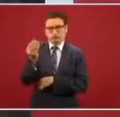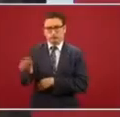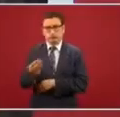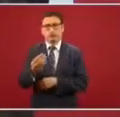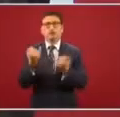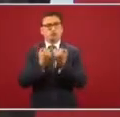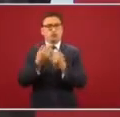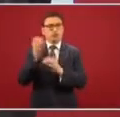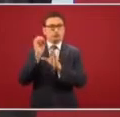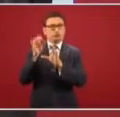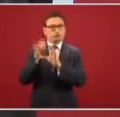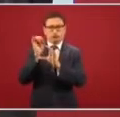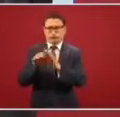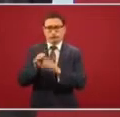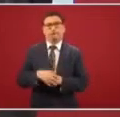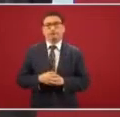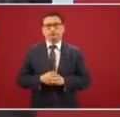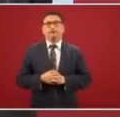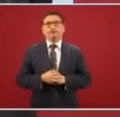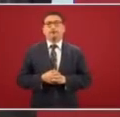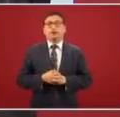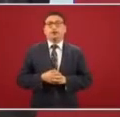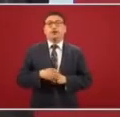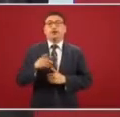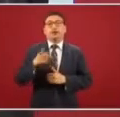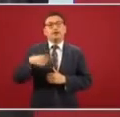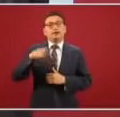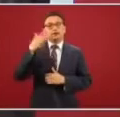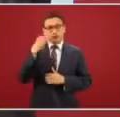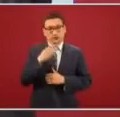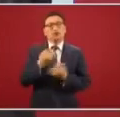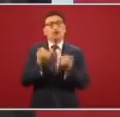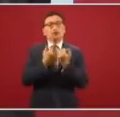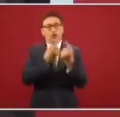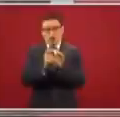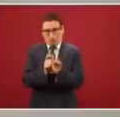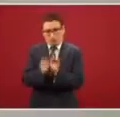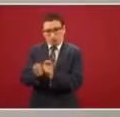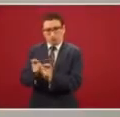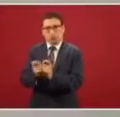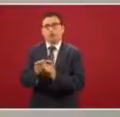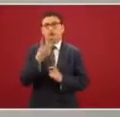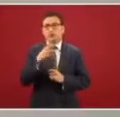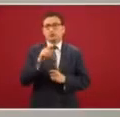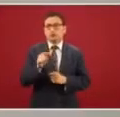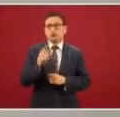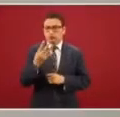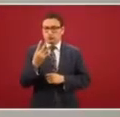depósito se realiza de esta manera. Aún conservamos el pago en efectivo en 3.4